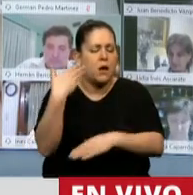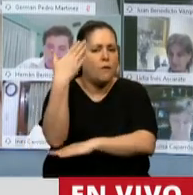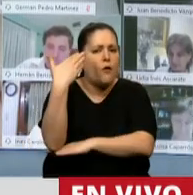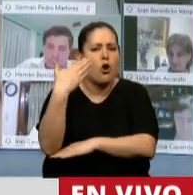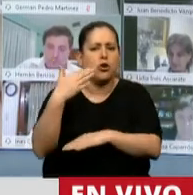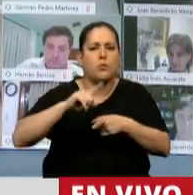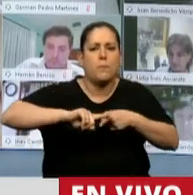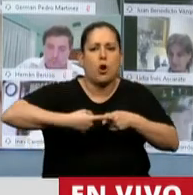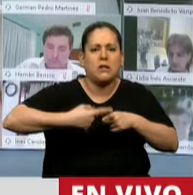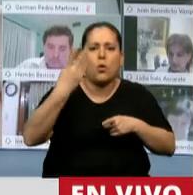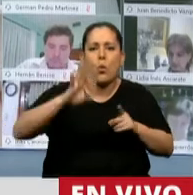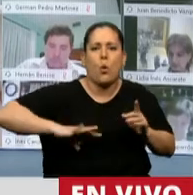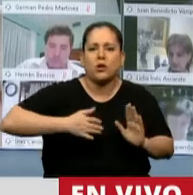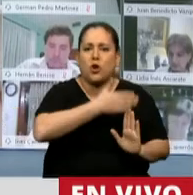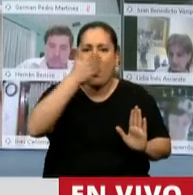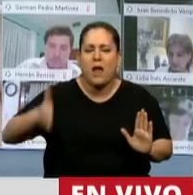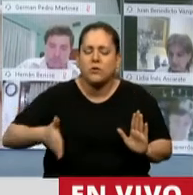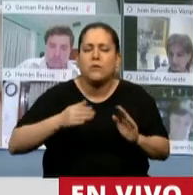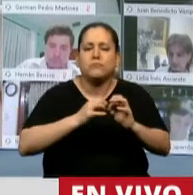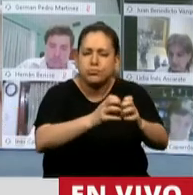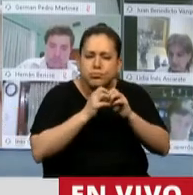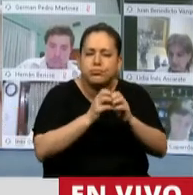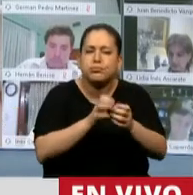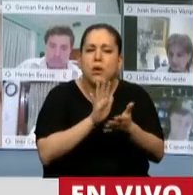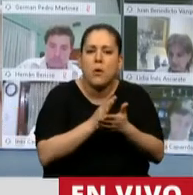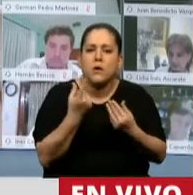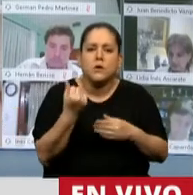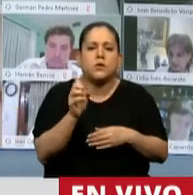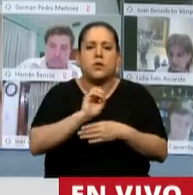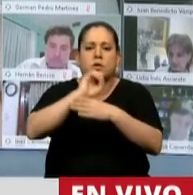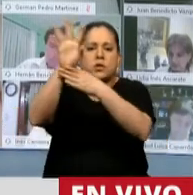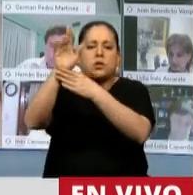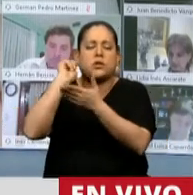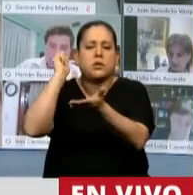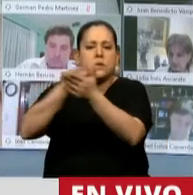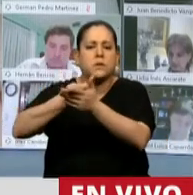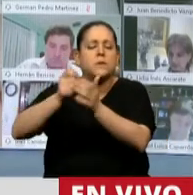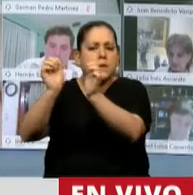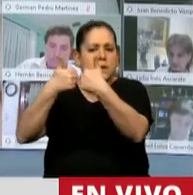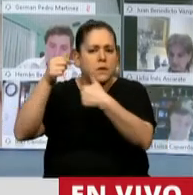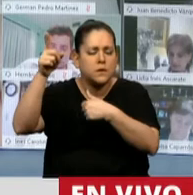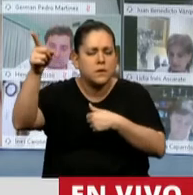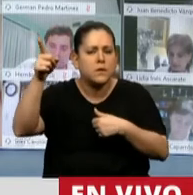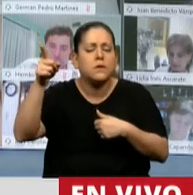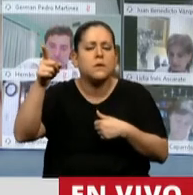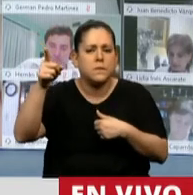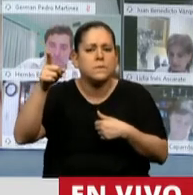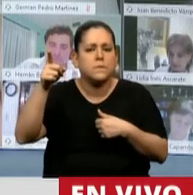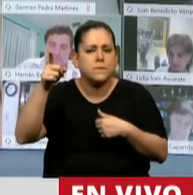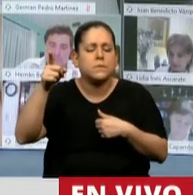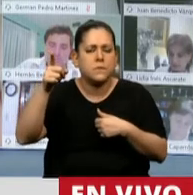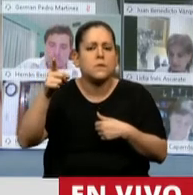durante 4 años de fugas de capitales. Y en esto, permítanme unos minutos, una